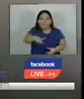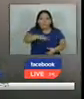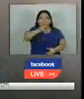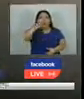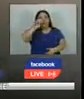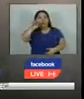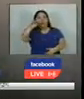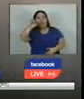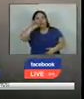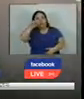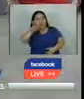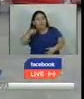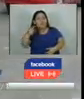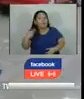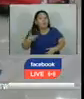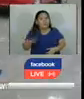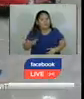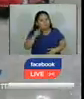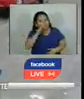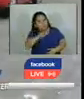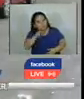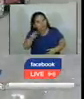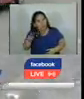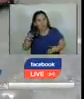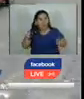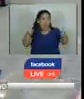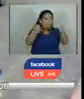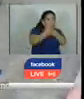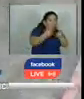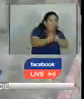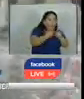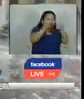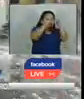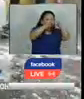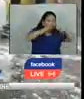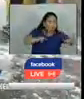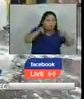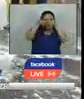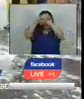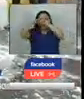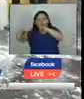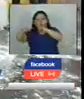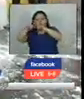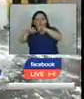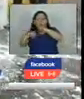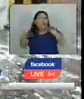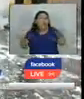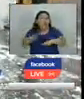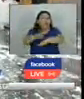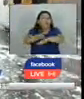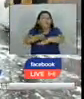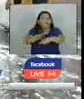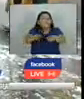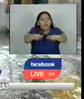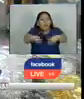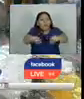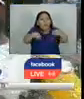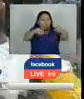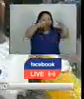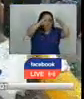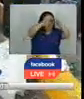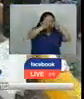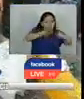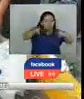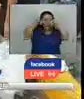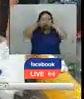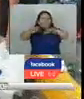tratando de ingresar. Se han reportado escenas violentas, campamentos migrantes, hechos a base de cartón y plástico, todo con